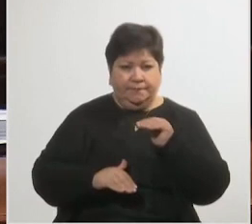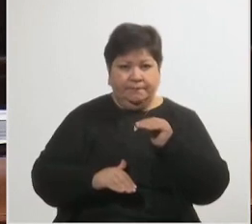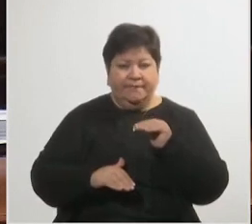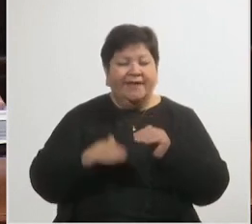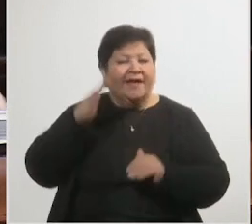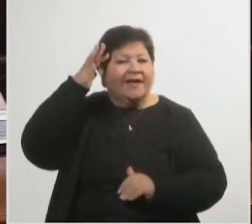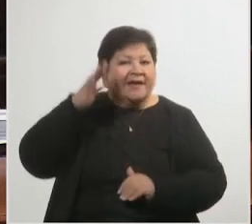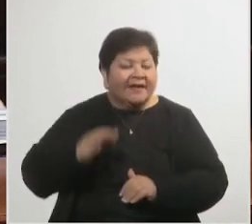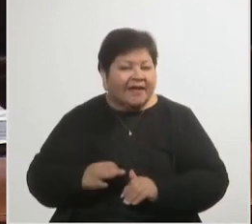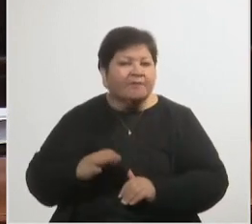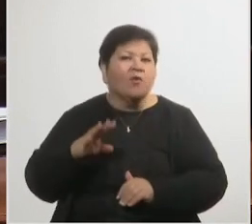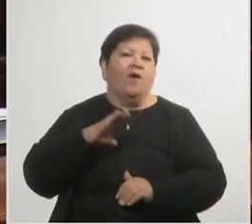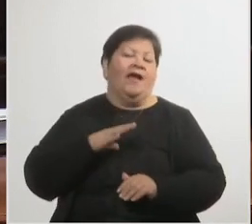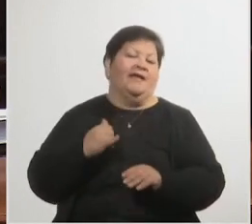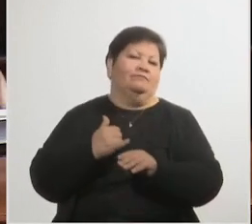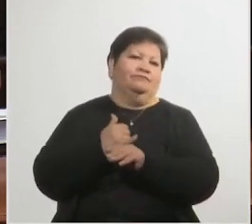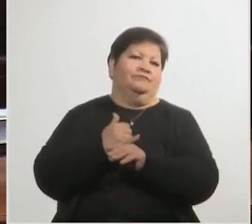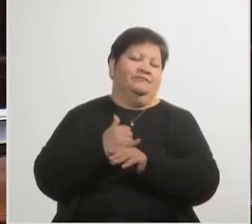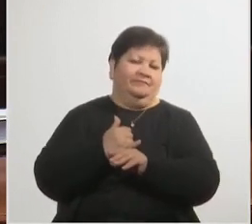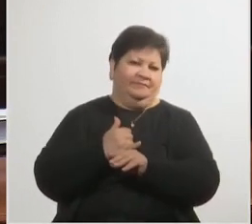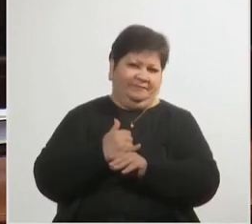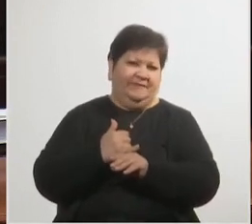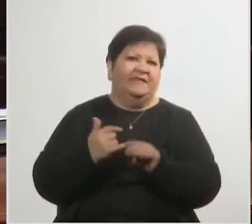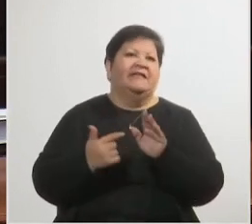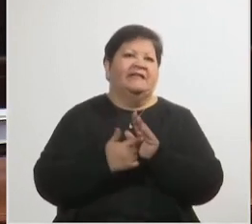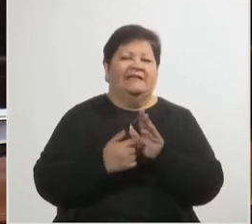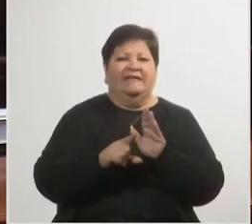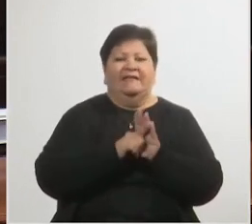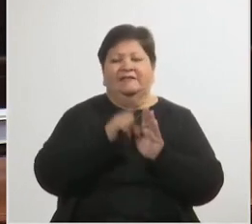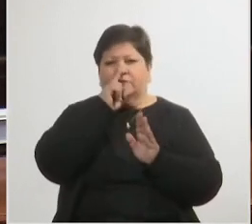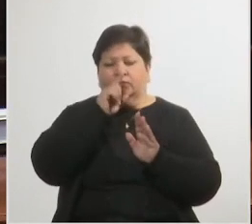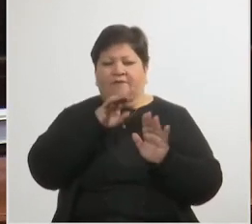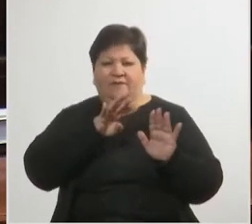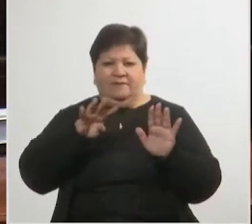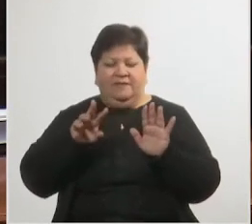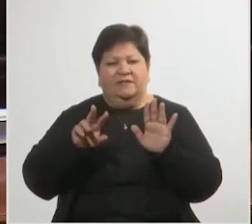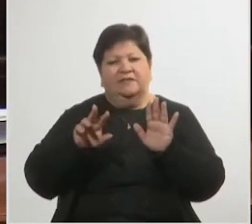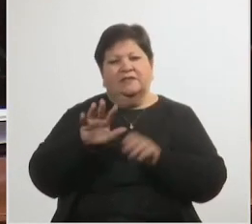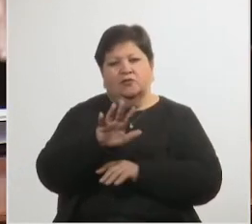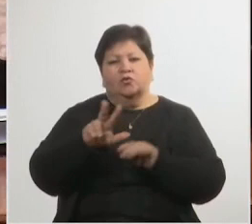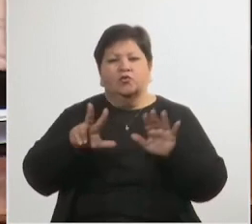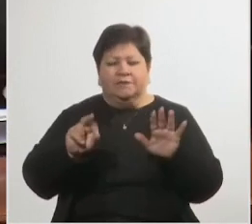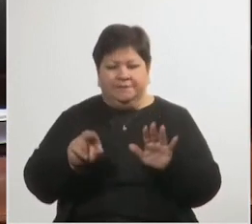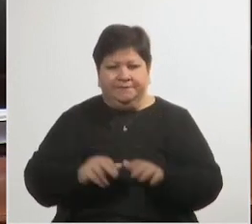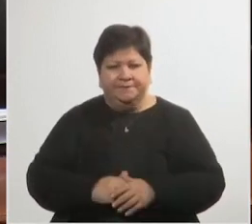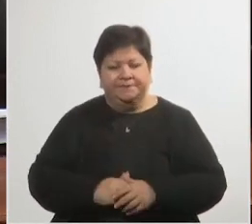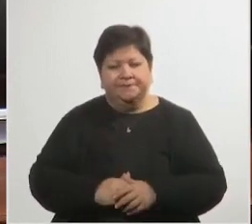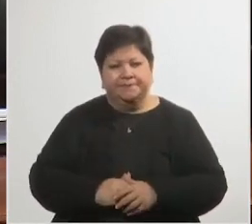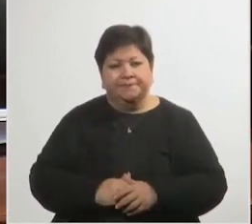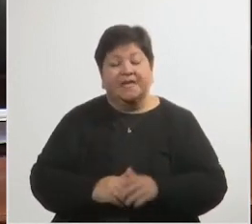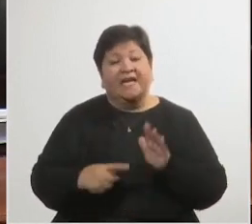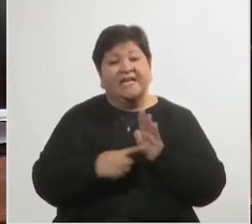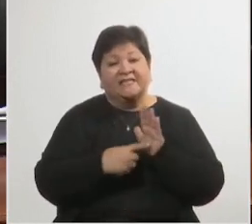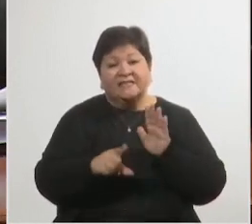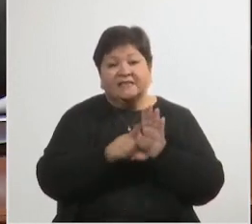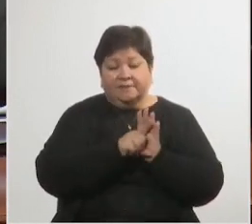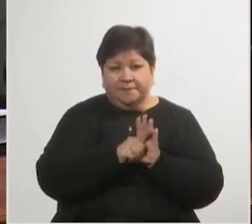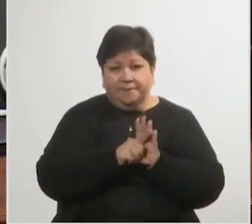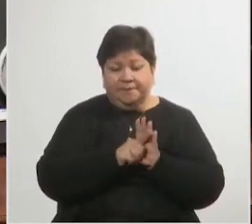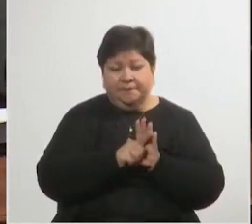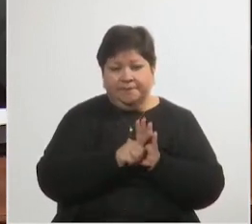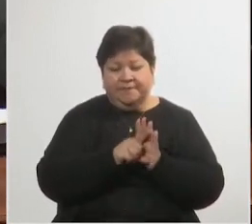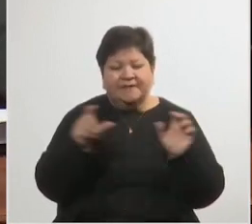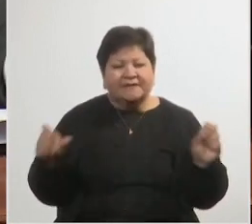hay serios vicios de inconstitucionalidad en esa ley. Esa ley fue